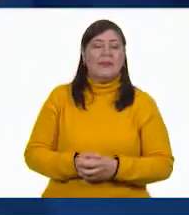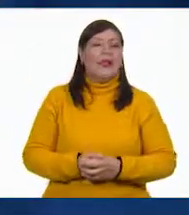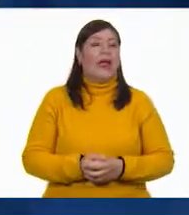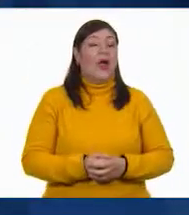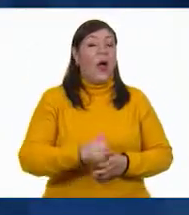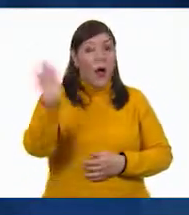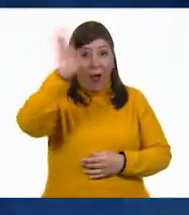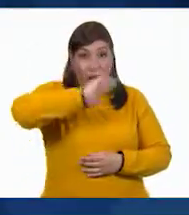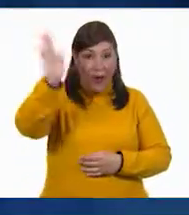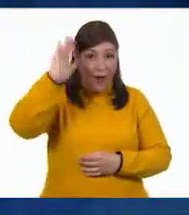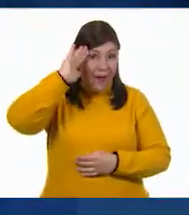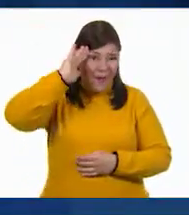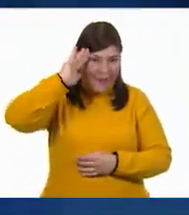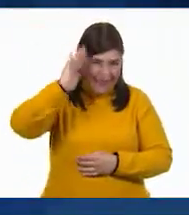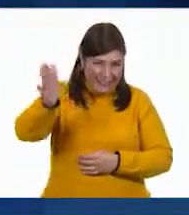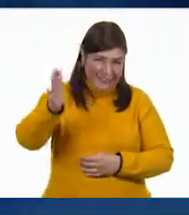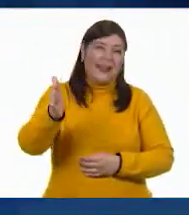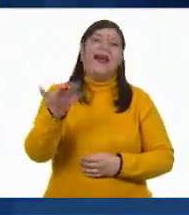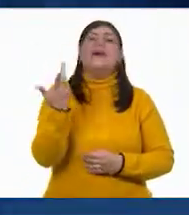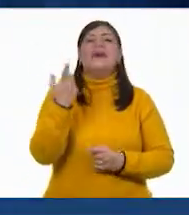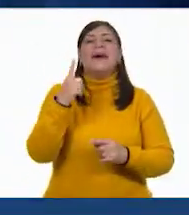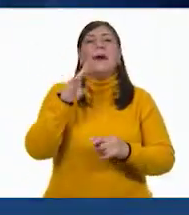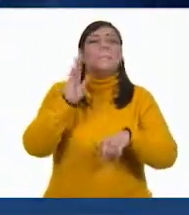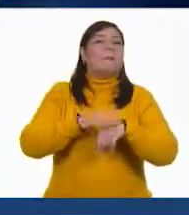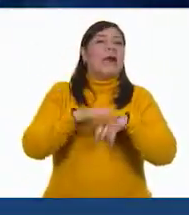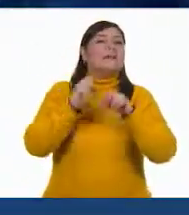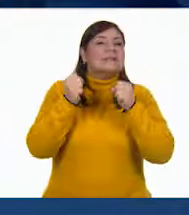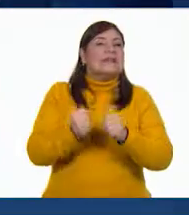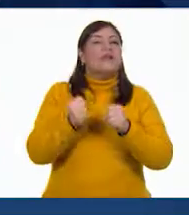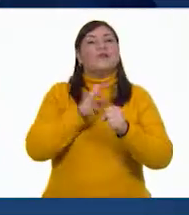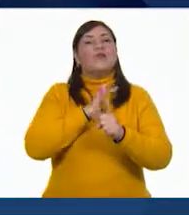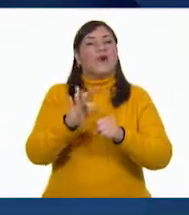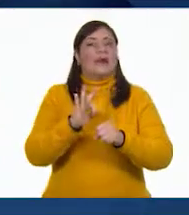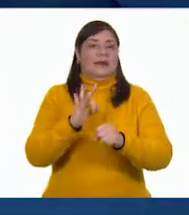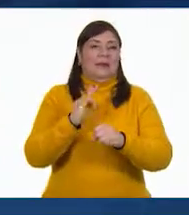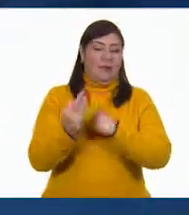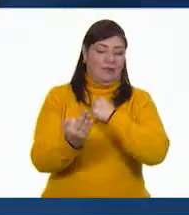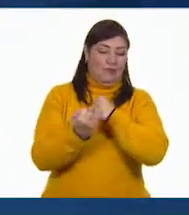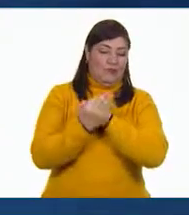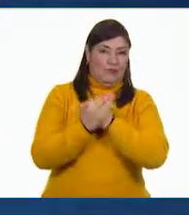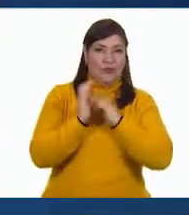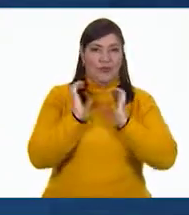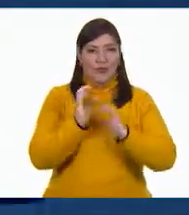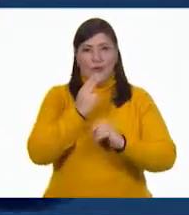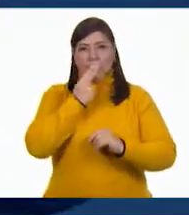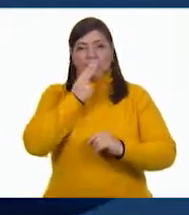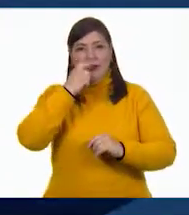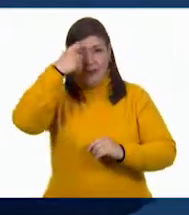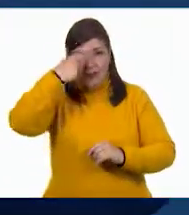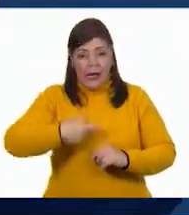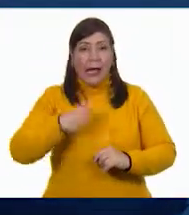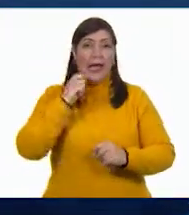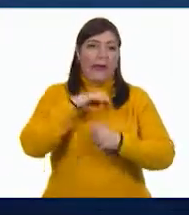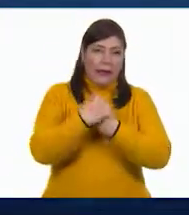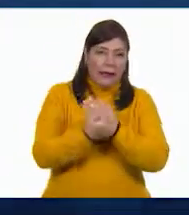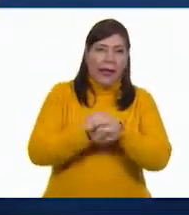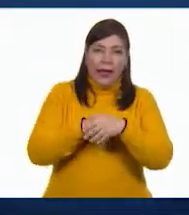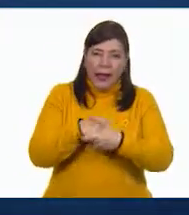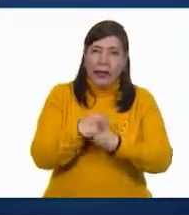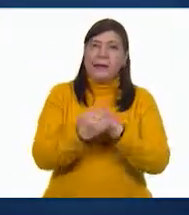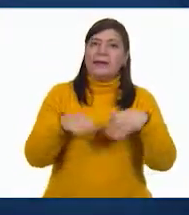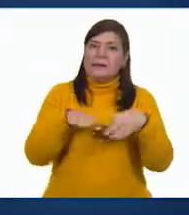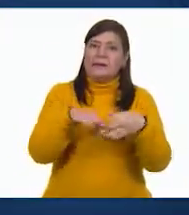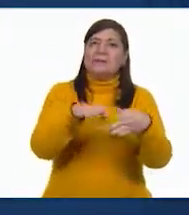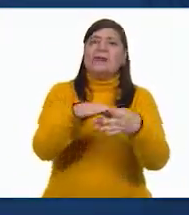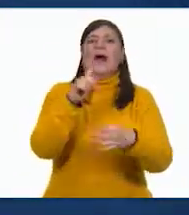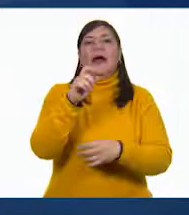¡Hola! La mejor forma de cuidarnos es lavarnos las manos frecuentemente con agua